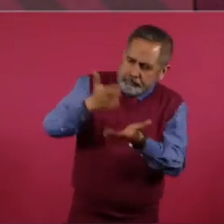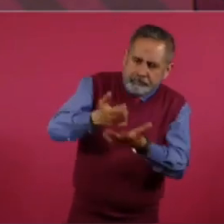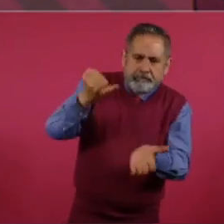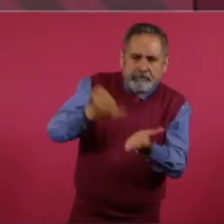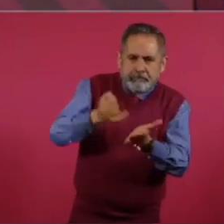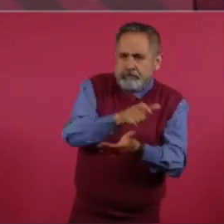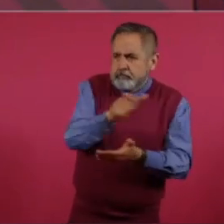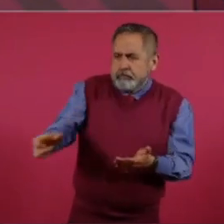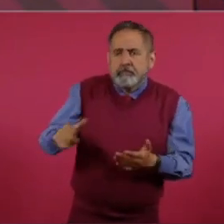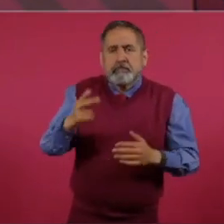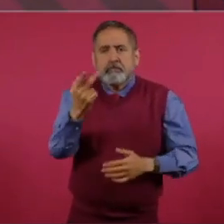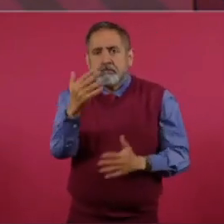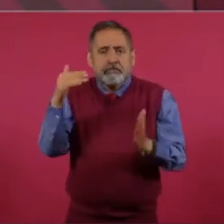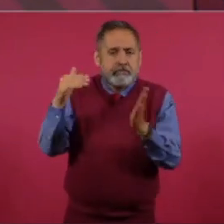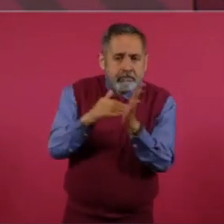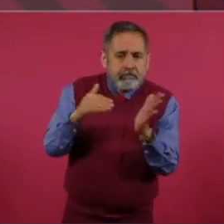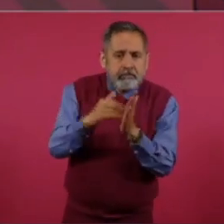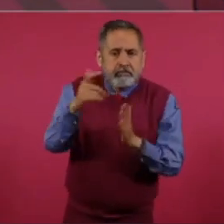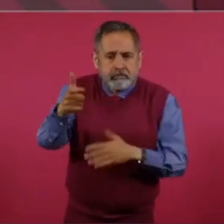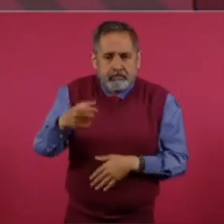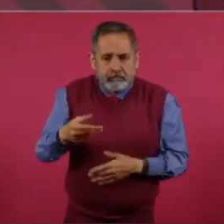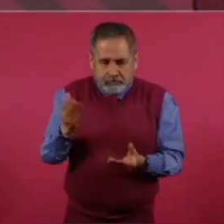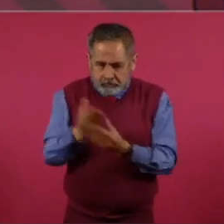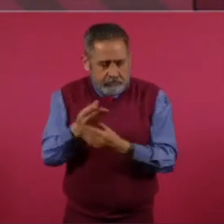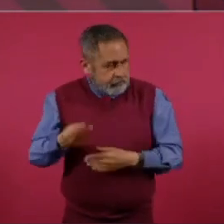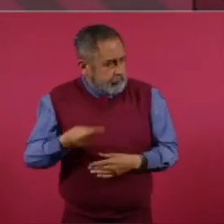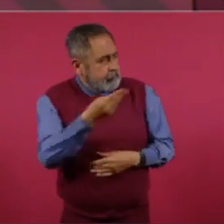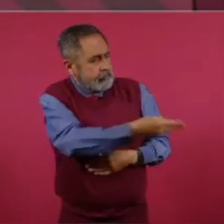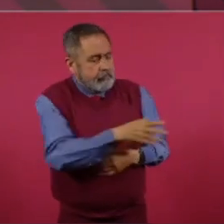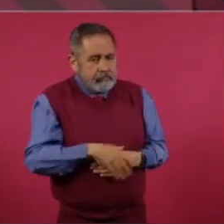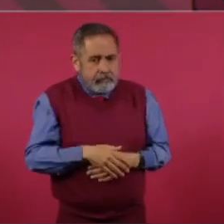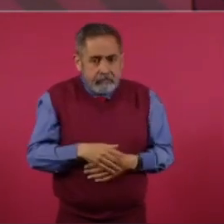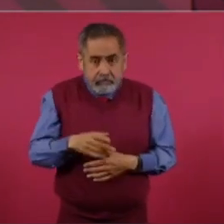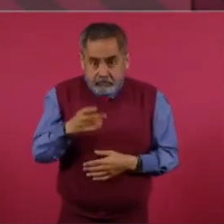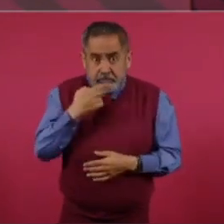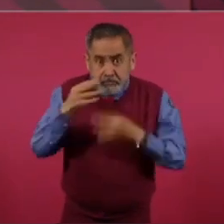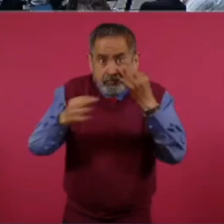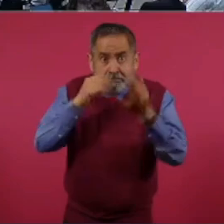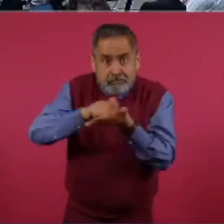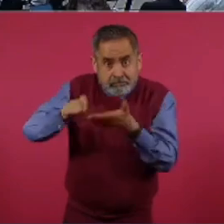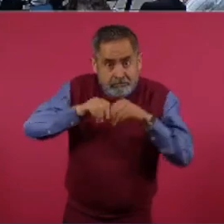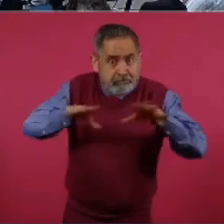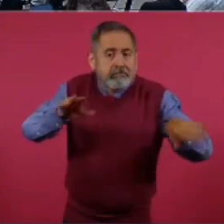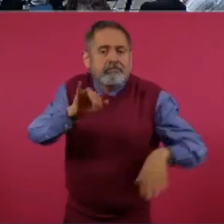por 25 mil millones de pesos. ¿Es nota o no es nota?